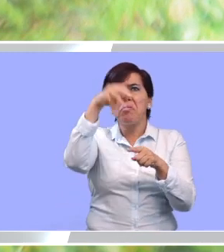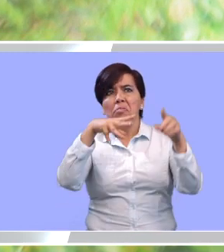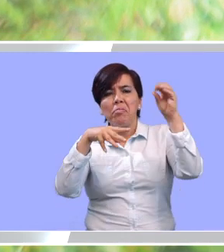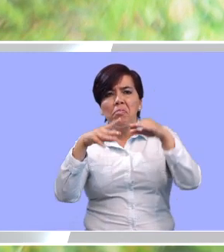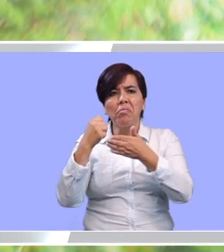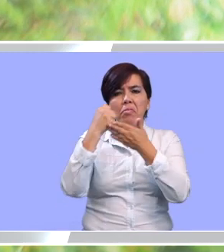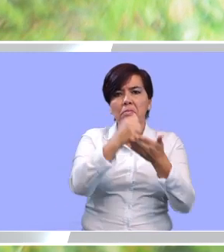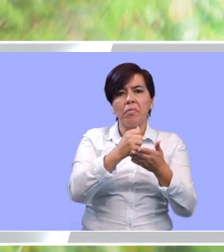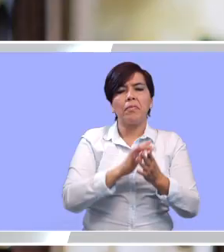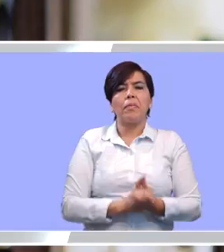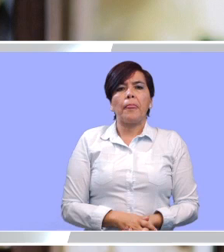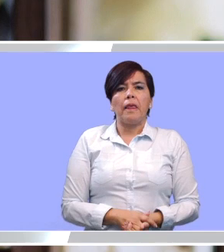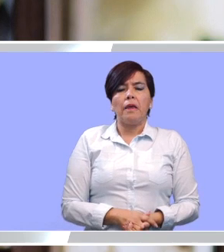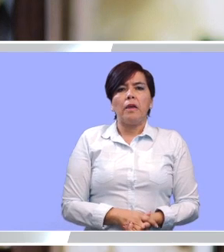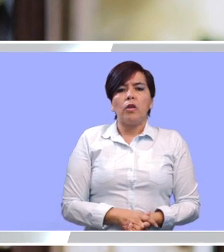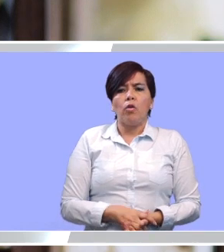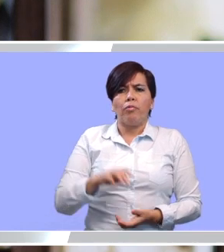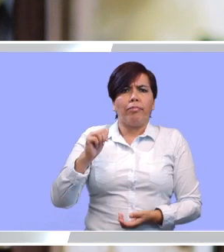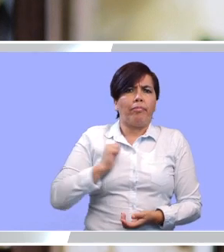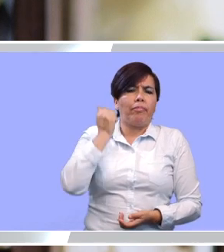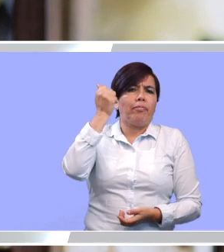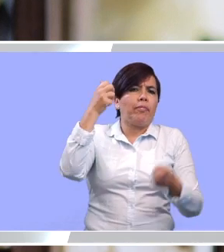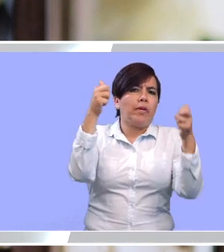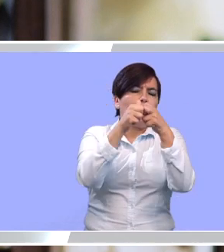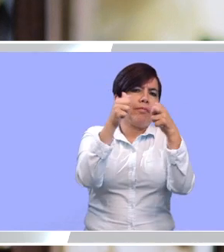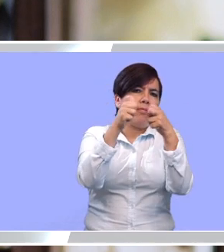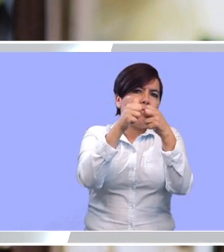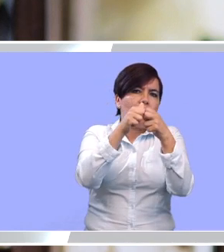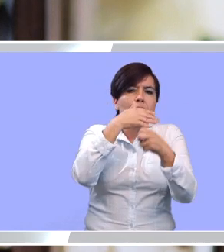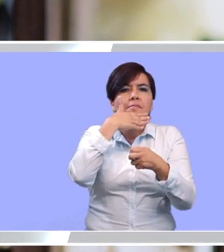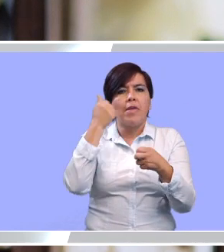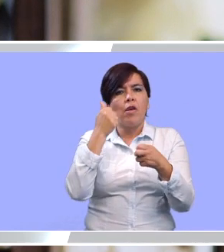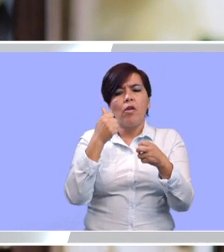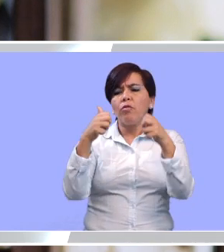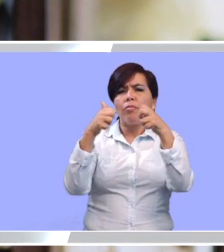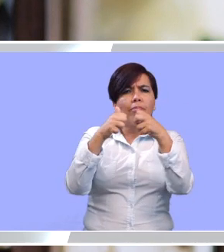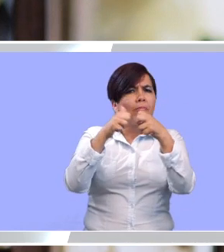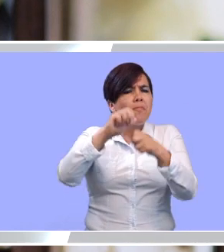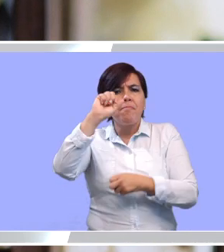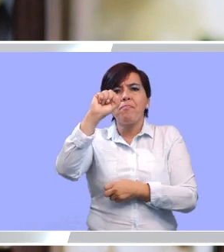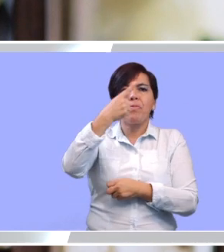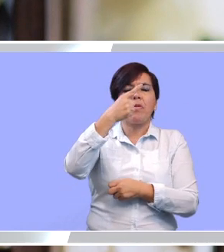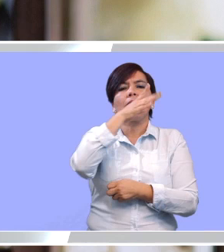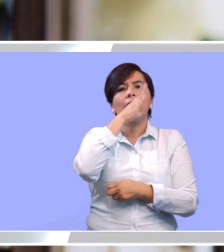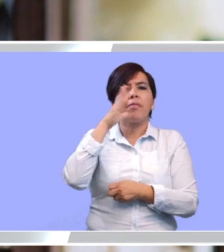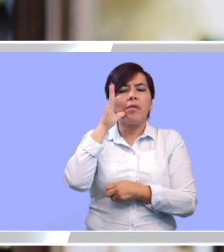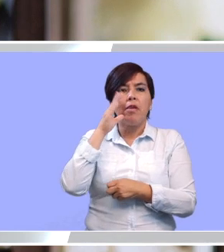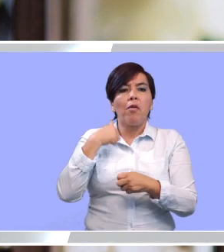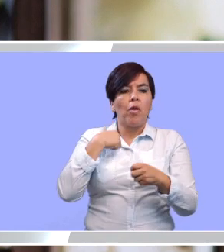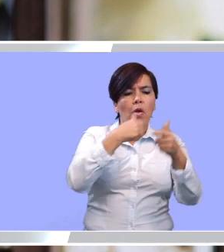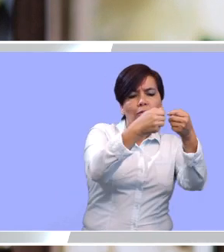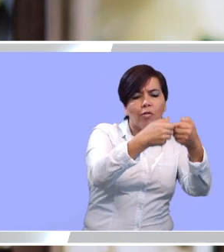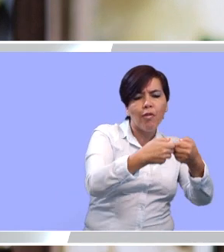hacer ya con el servicio de energía. Pues mucho porque la verdad la energía es una cosa de que uno, la energía es lo primordial